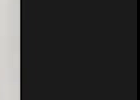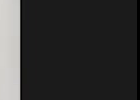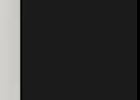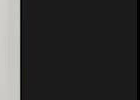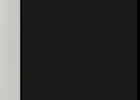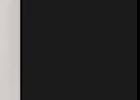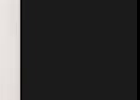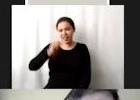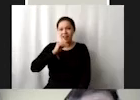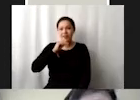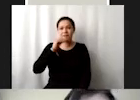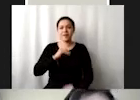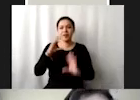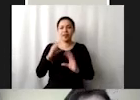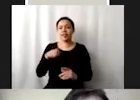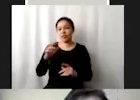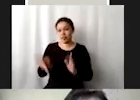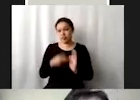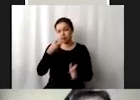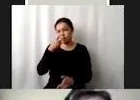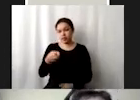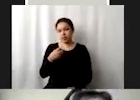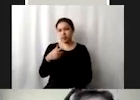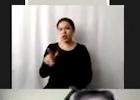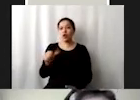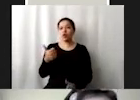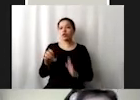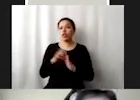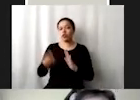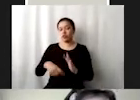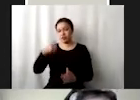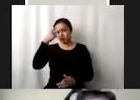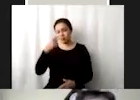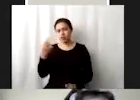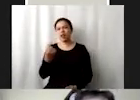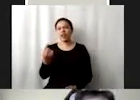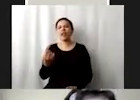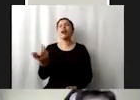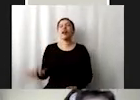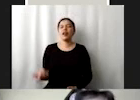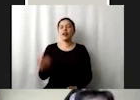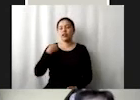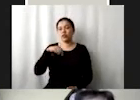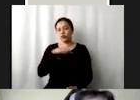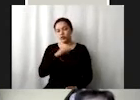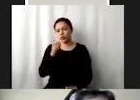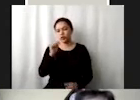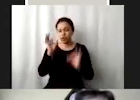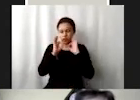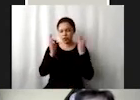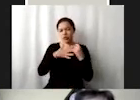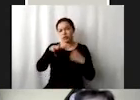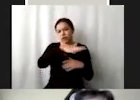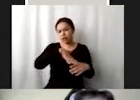les repito un poquito un ejemplo para pues ver cómo podemos desde otros ámbitos desde